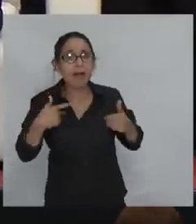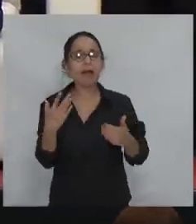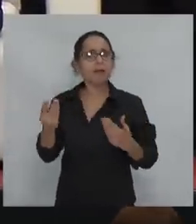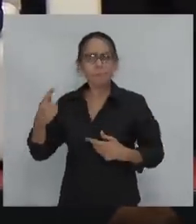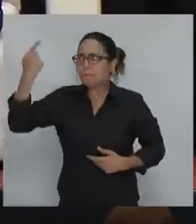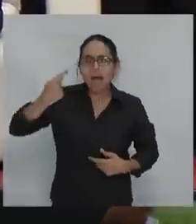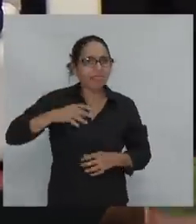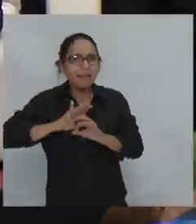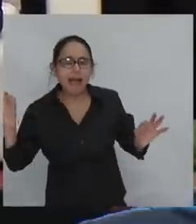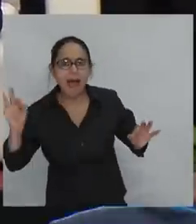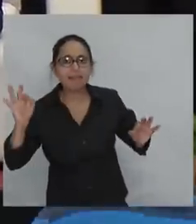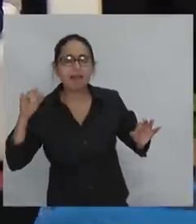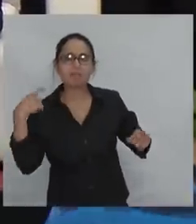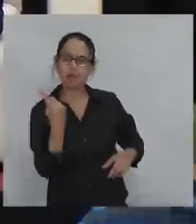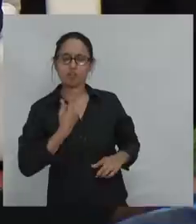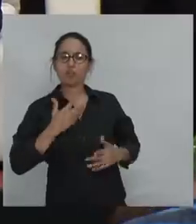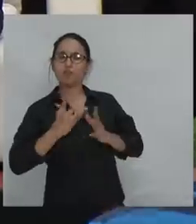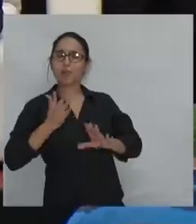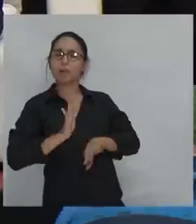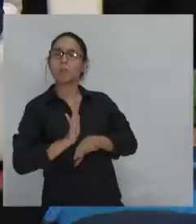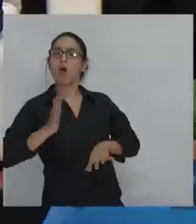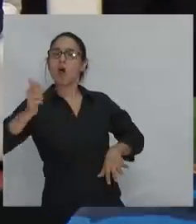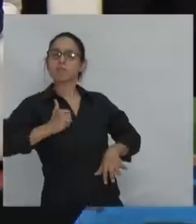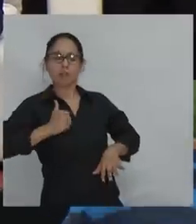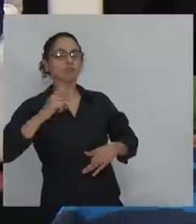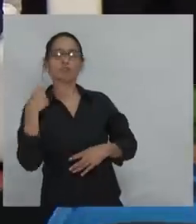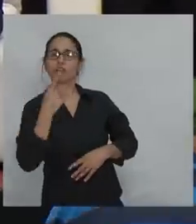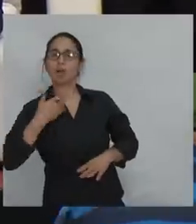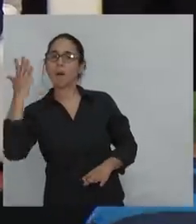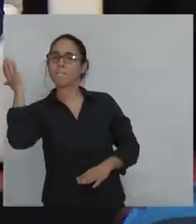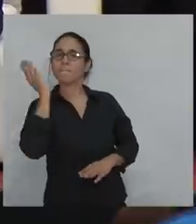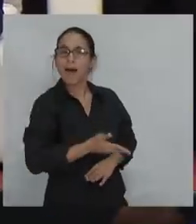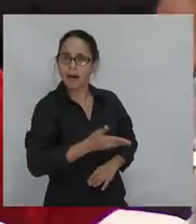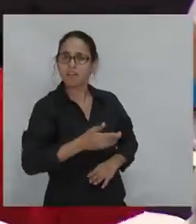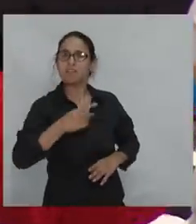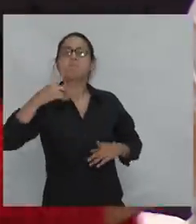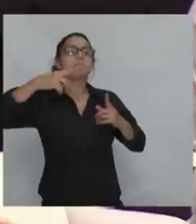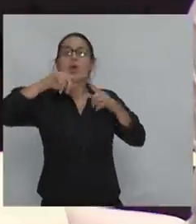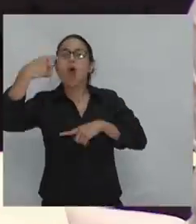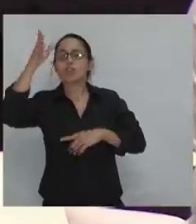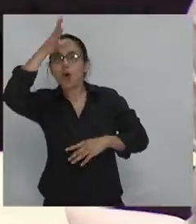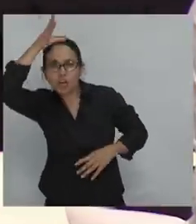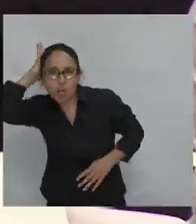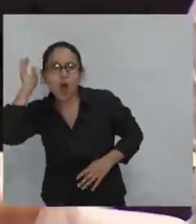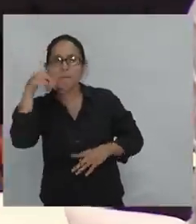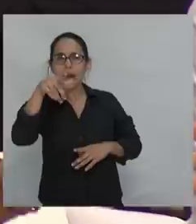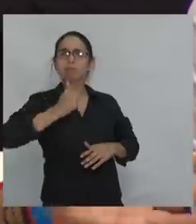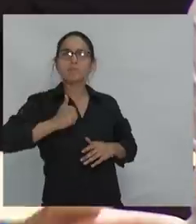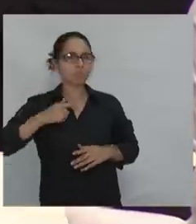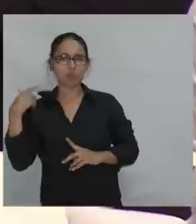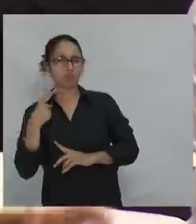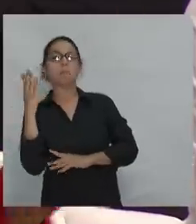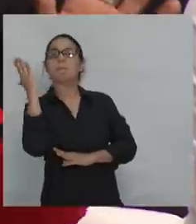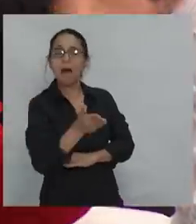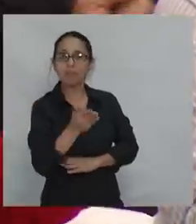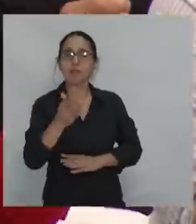soldados, los derrotamos. Pero vendrían más soldados, los derrotamos. Vendría una legión de Roma, los derrotamos. ¿Y qué pasó